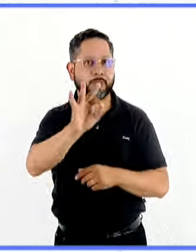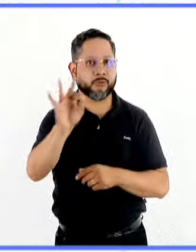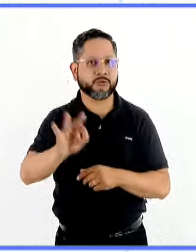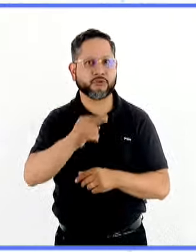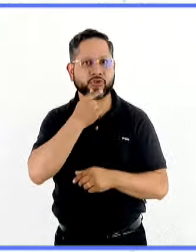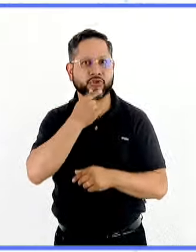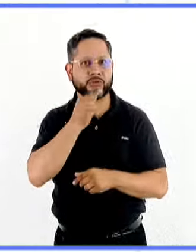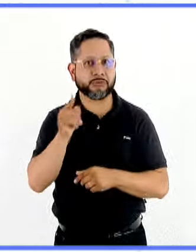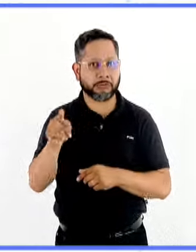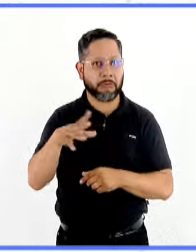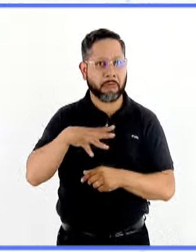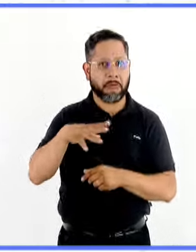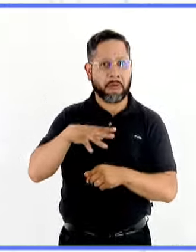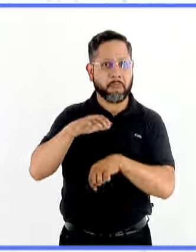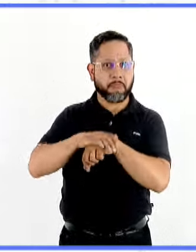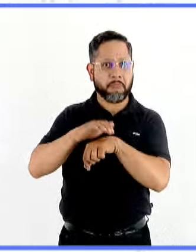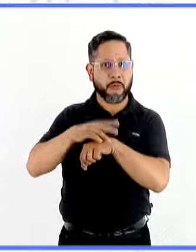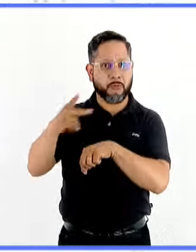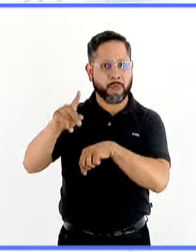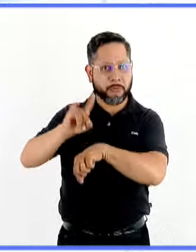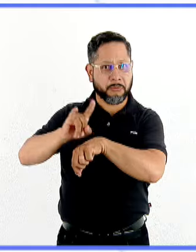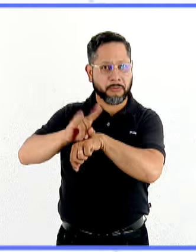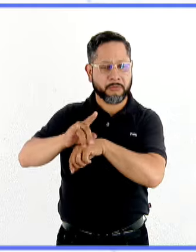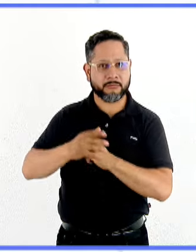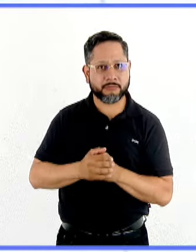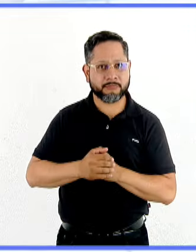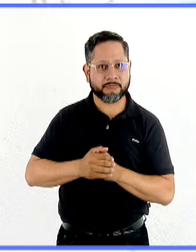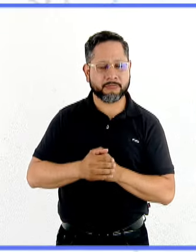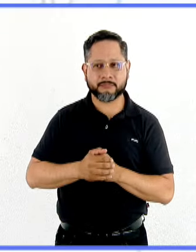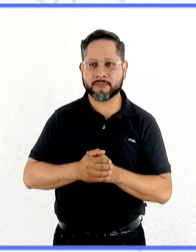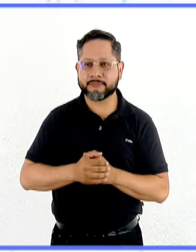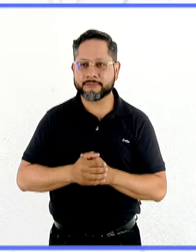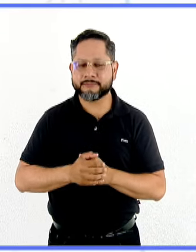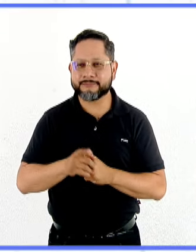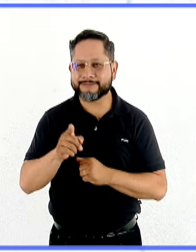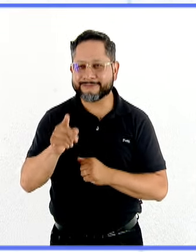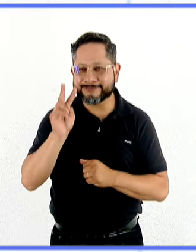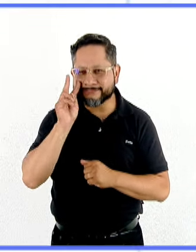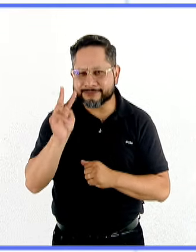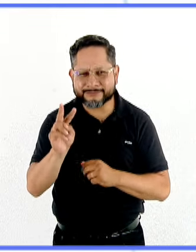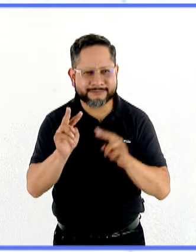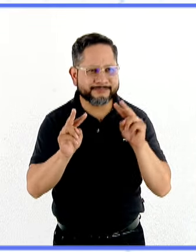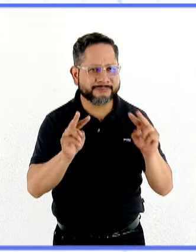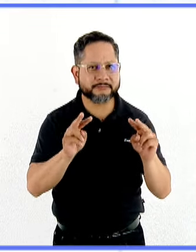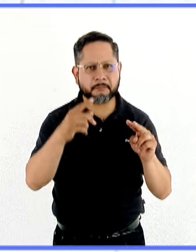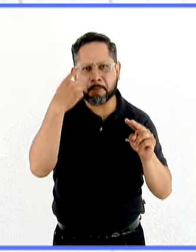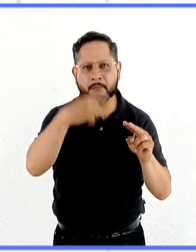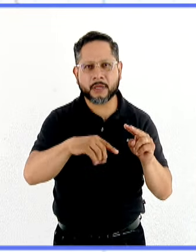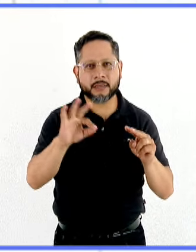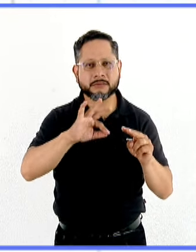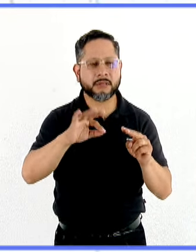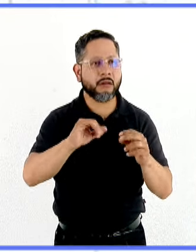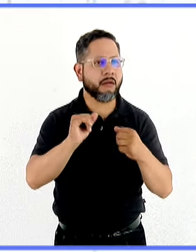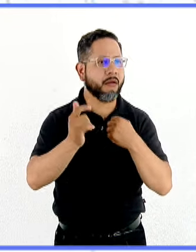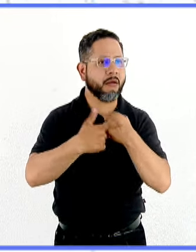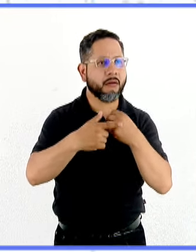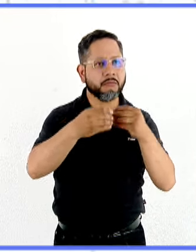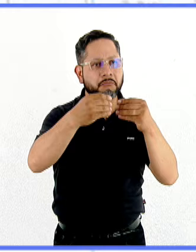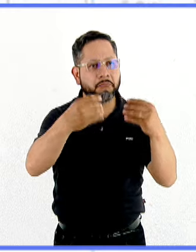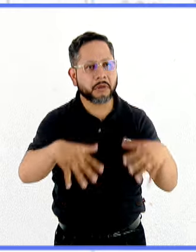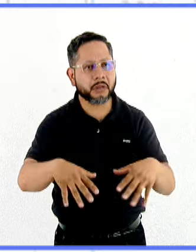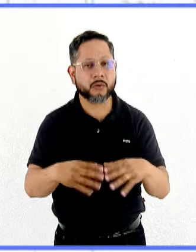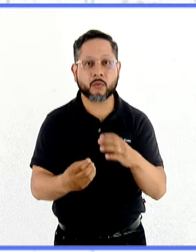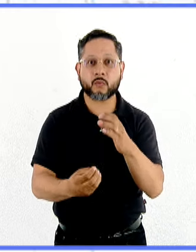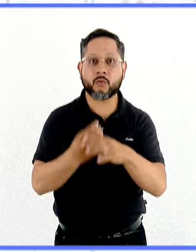presentaba el tener un amigo imaginario. Se ha observado que pueden funcionar para afrontar pérdidas, un nuevo ciclo en la